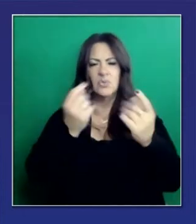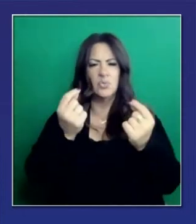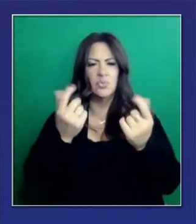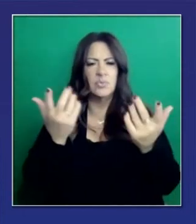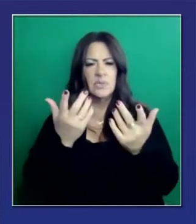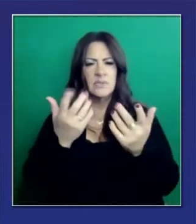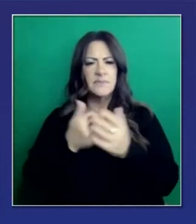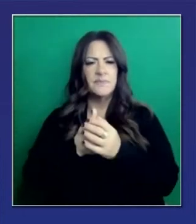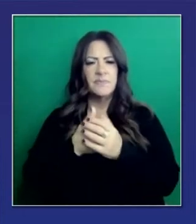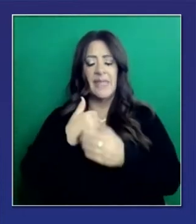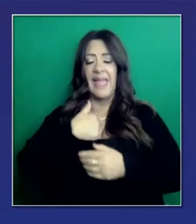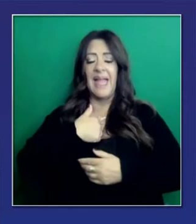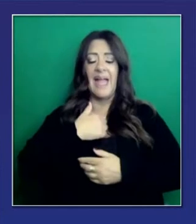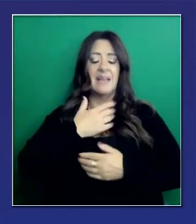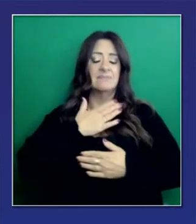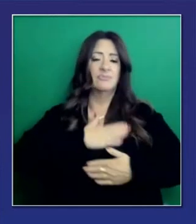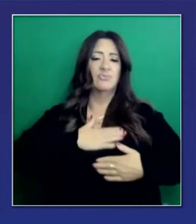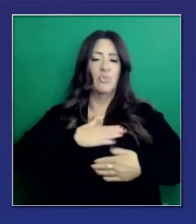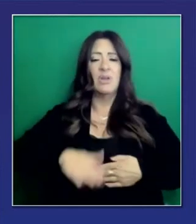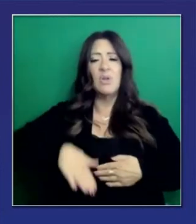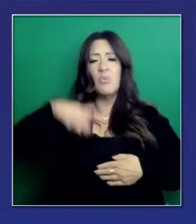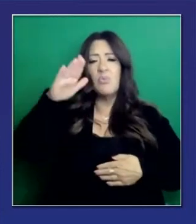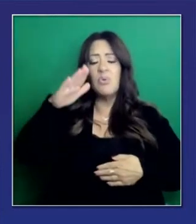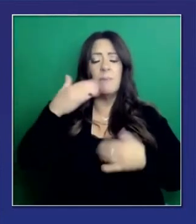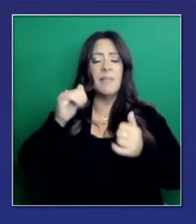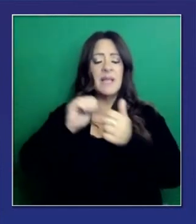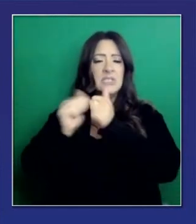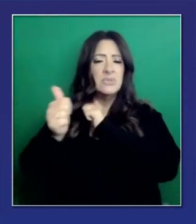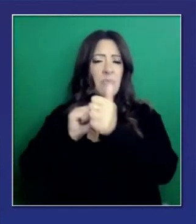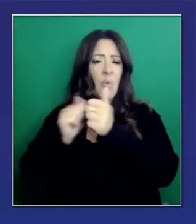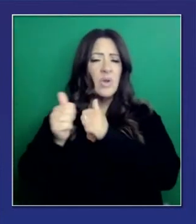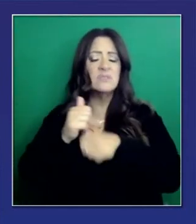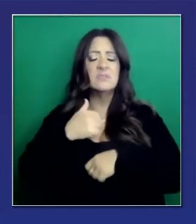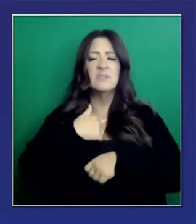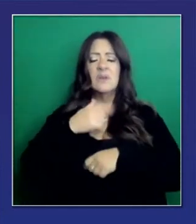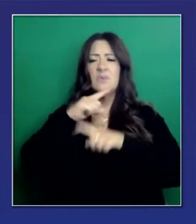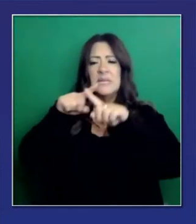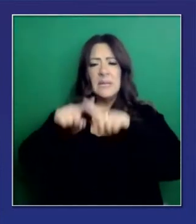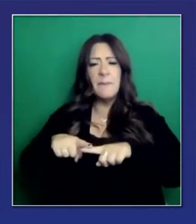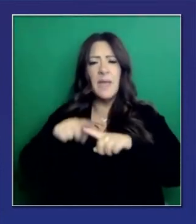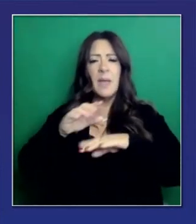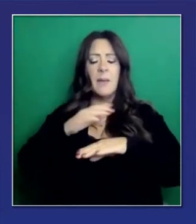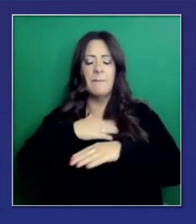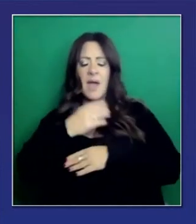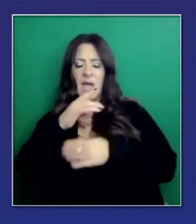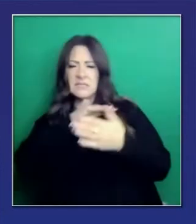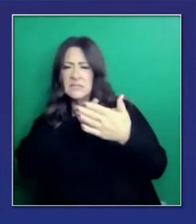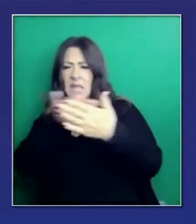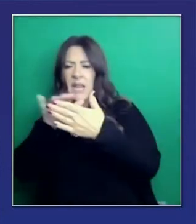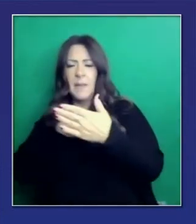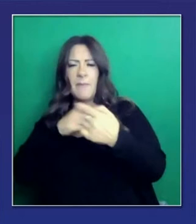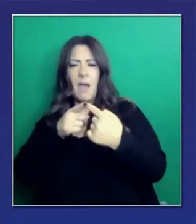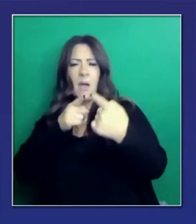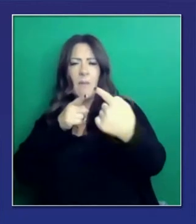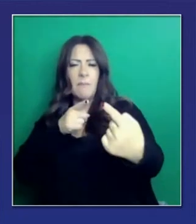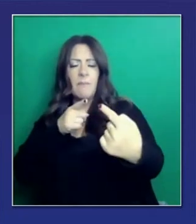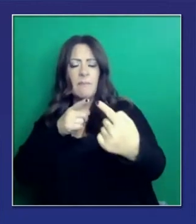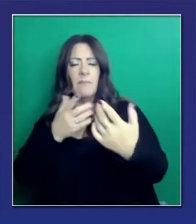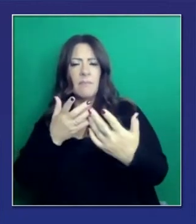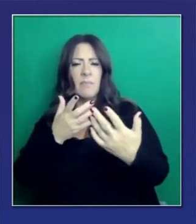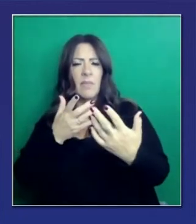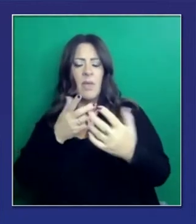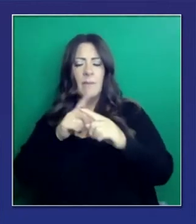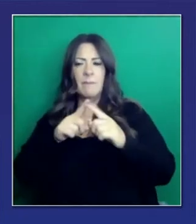Créame que yo crecí jugando deportes. Dependía entender mi contrincante. Tenemos